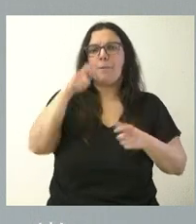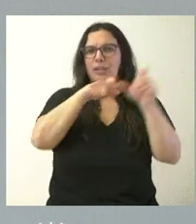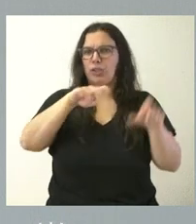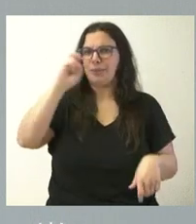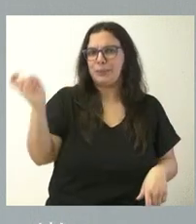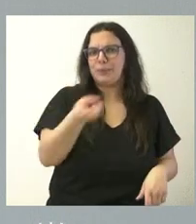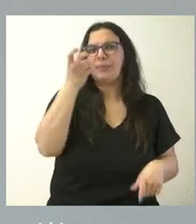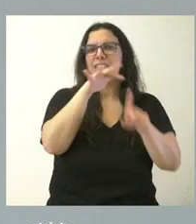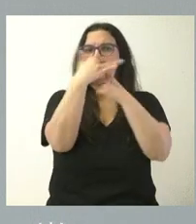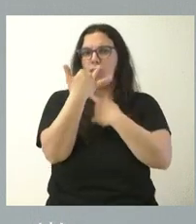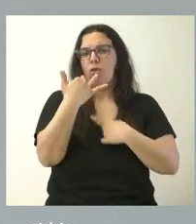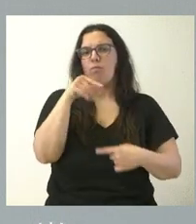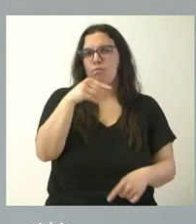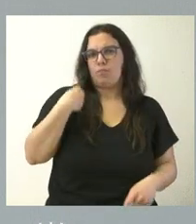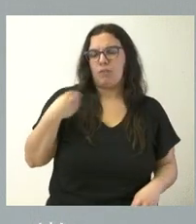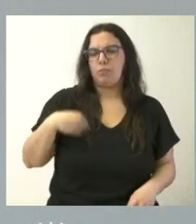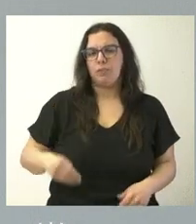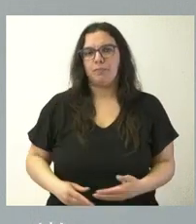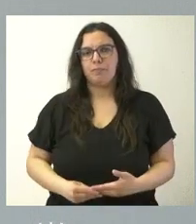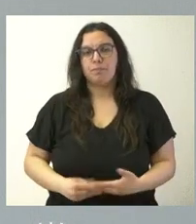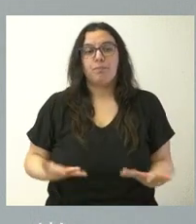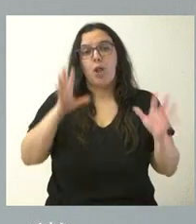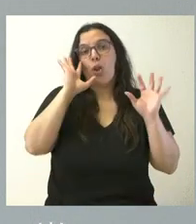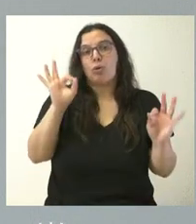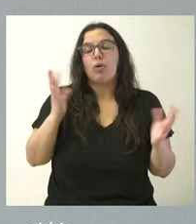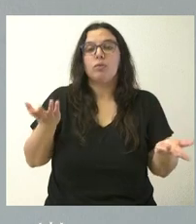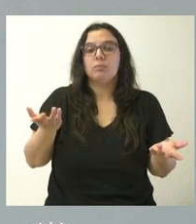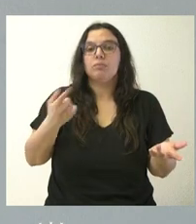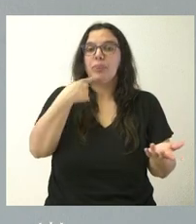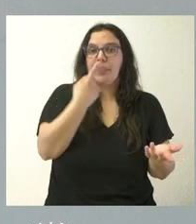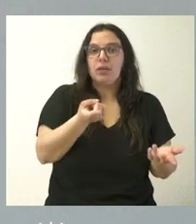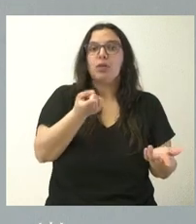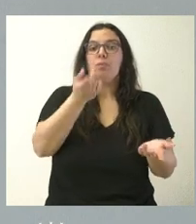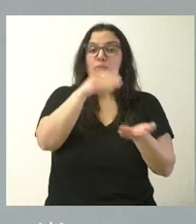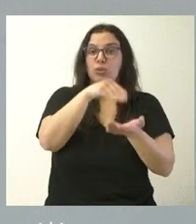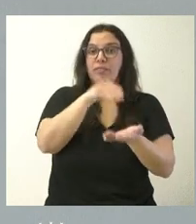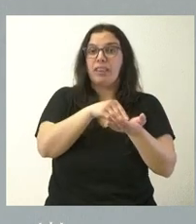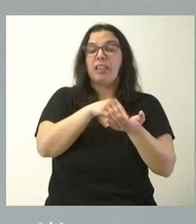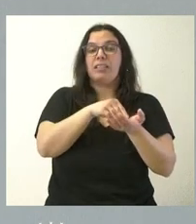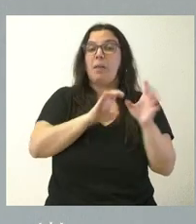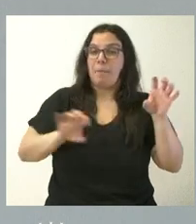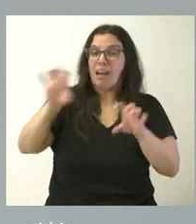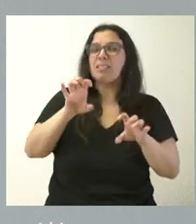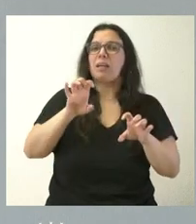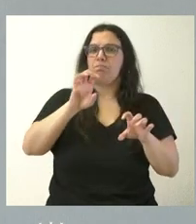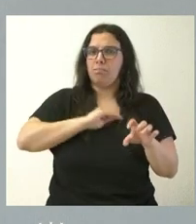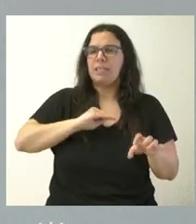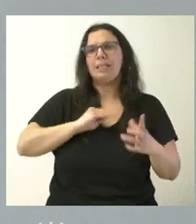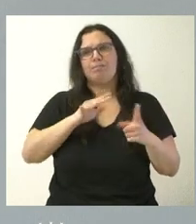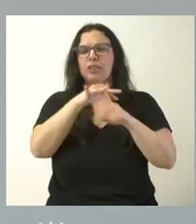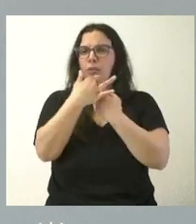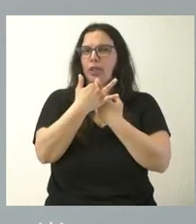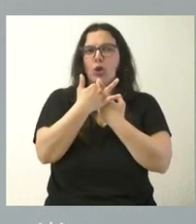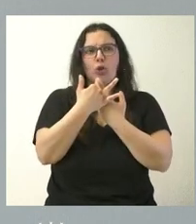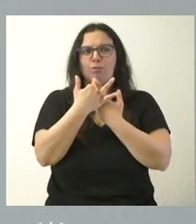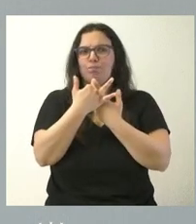están en esas circunstancias y que, lógicamente, como les digo, en muchos casos y en muchos países son circunstancias que no tienen